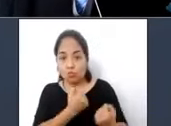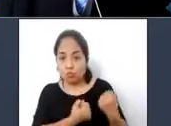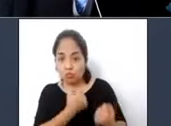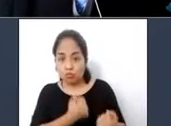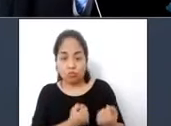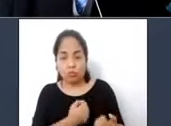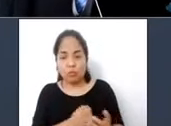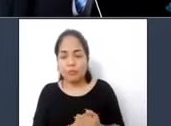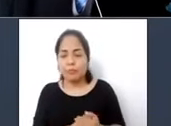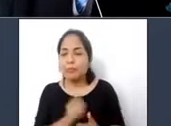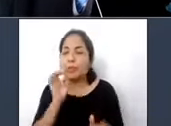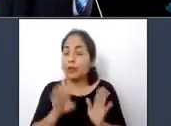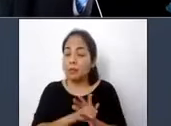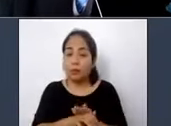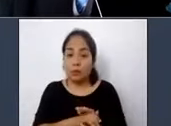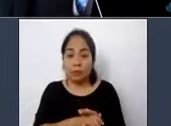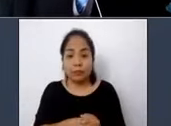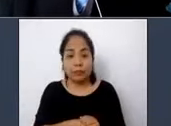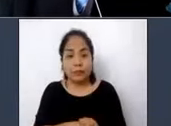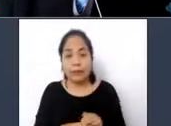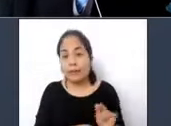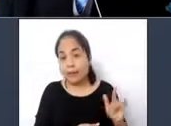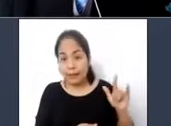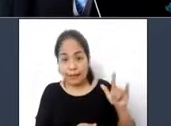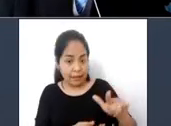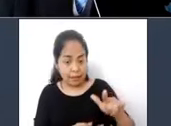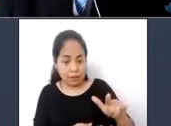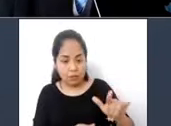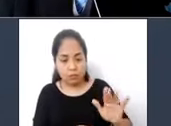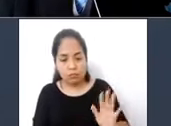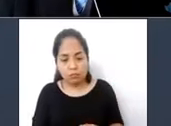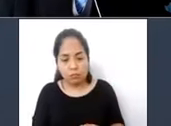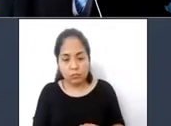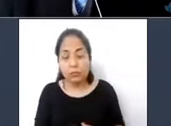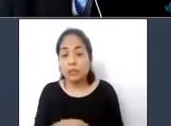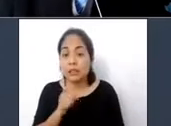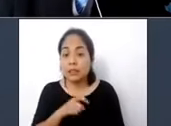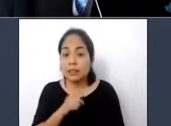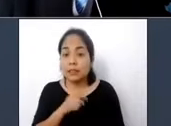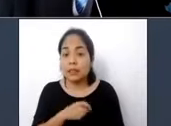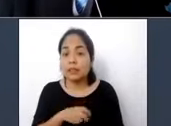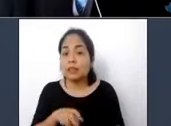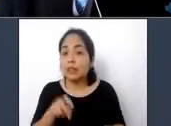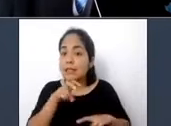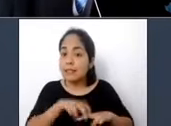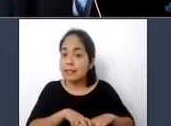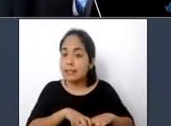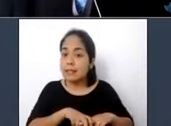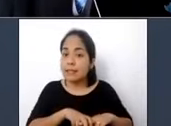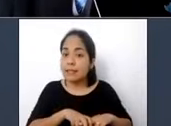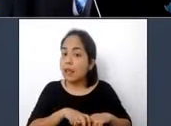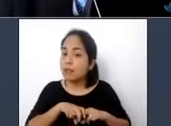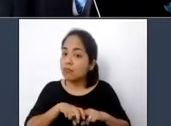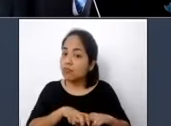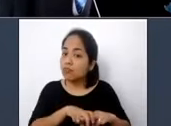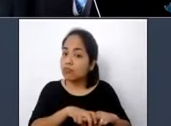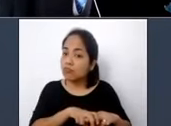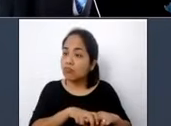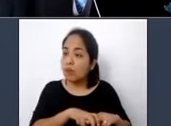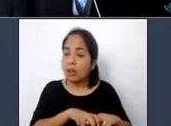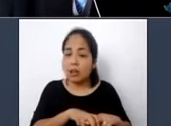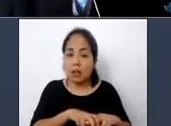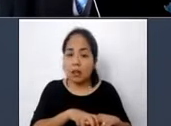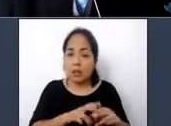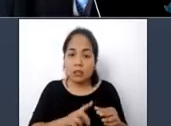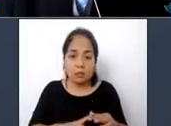transporte aéreo en los aviones se requiere el uso de sillas de abordaje especiales para movilización interna en el avión de las personas